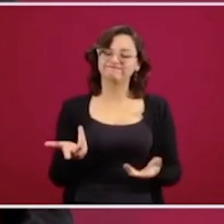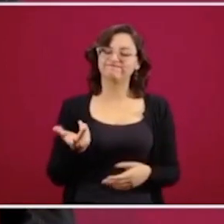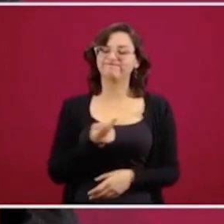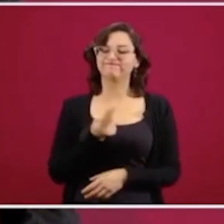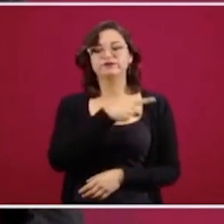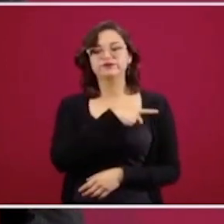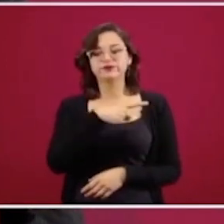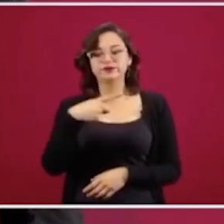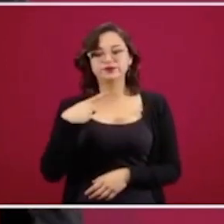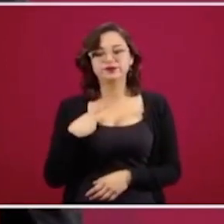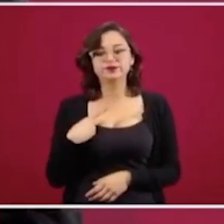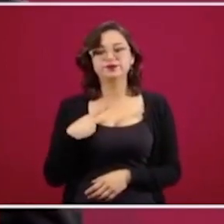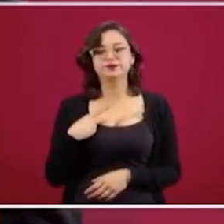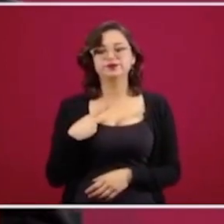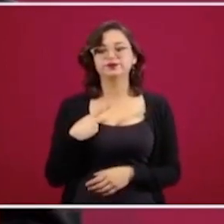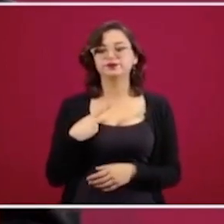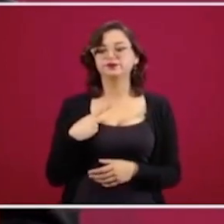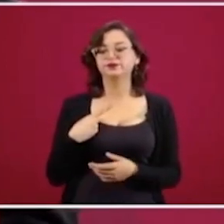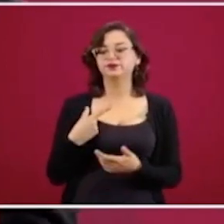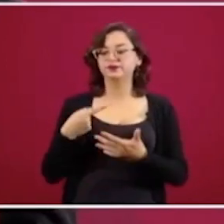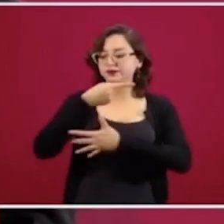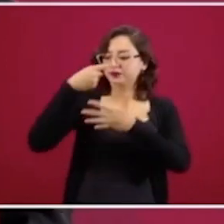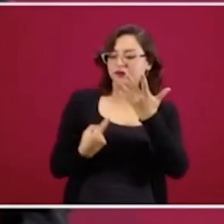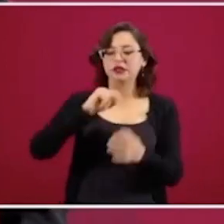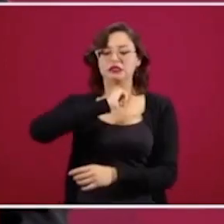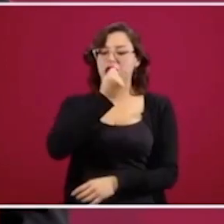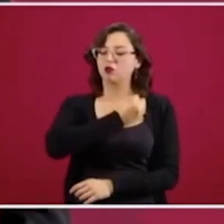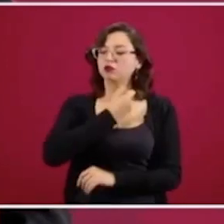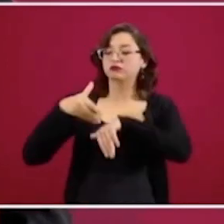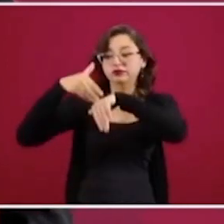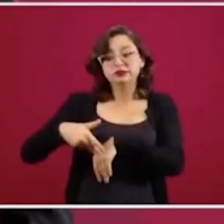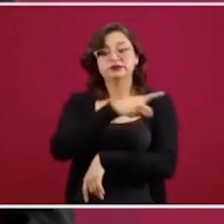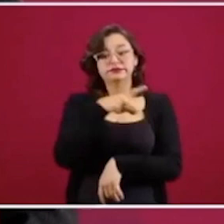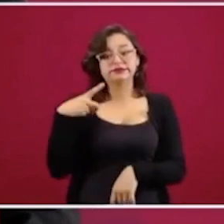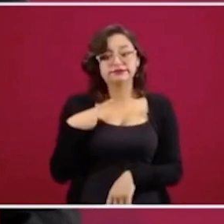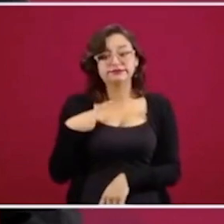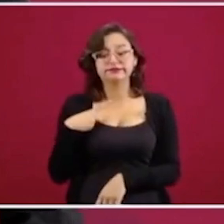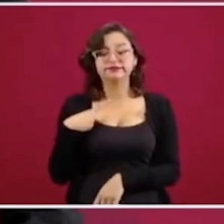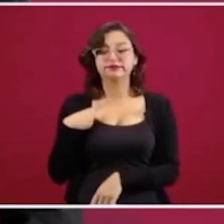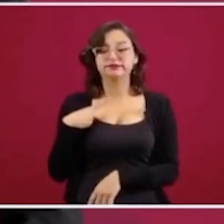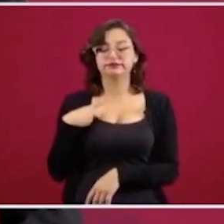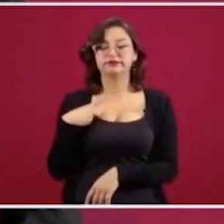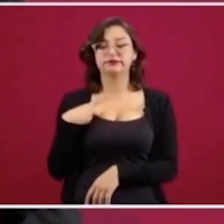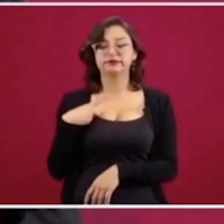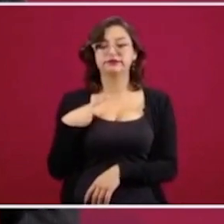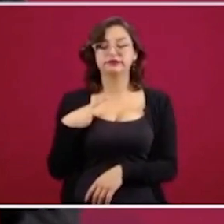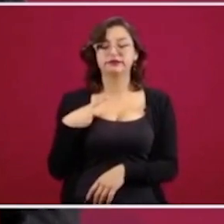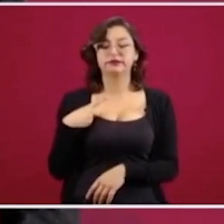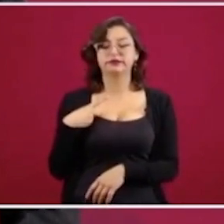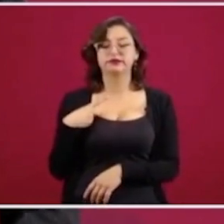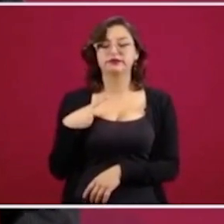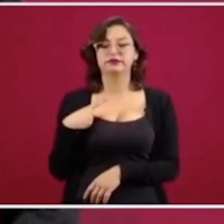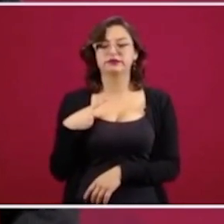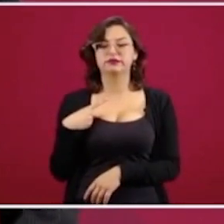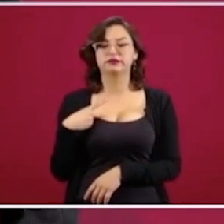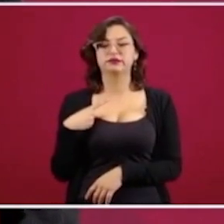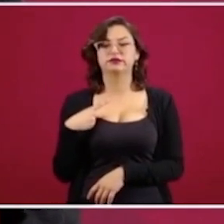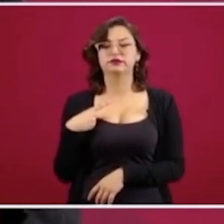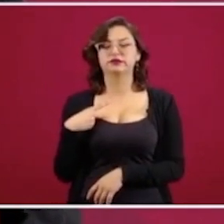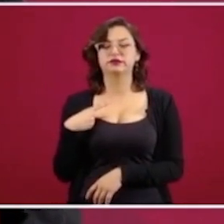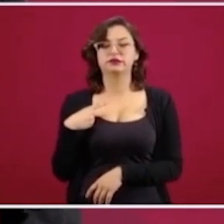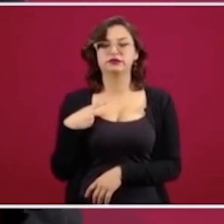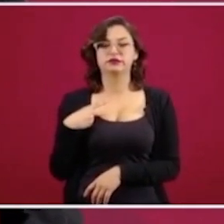que se sigan las recomendaciones en materia de